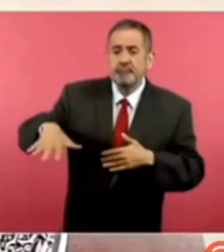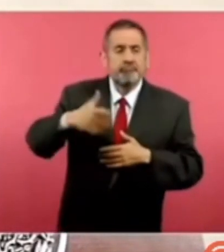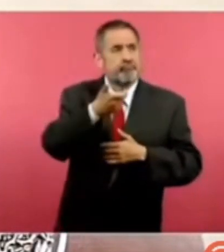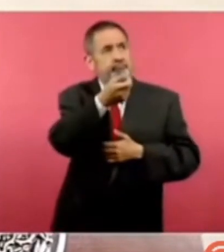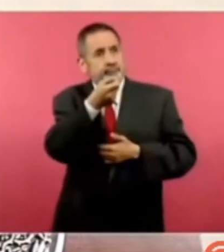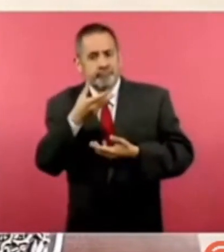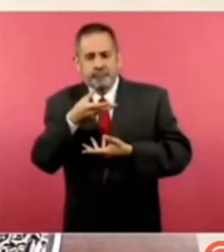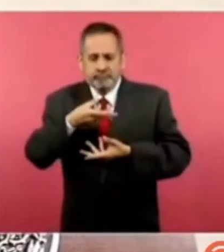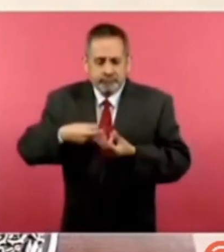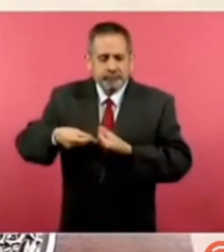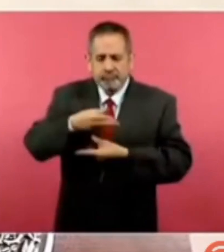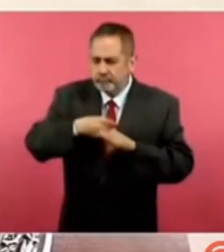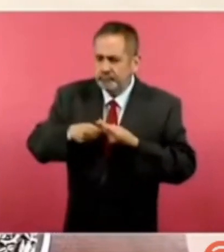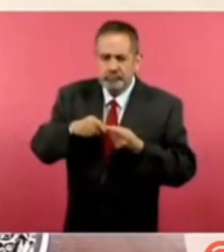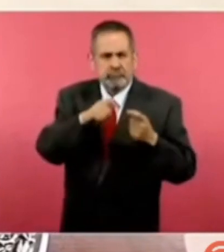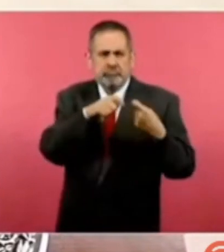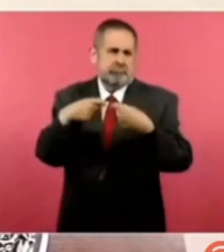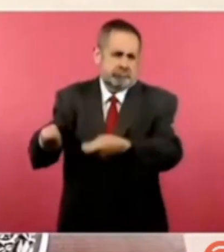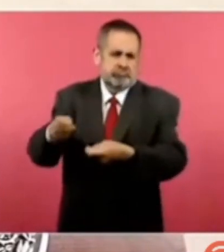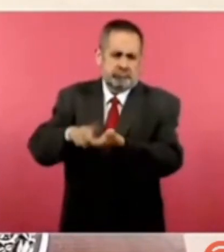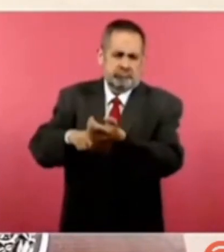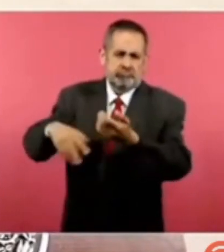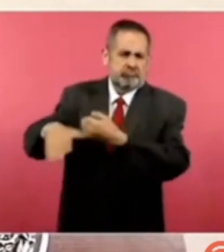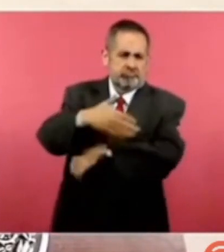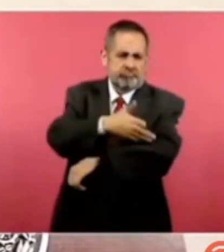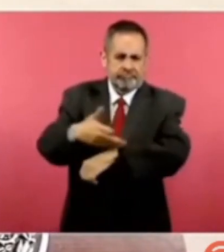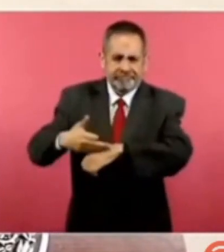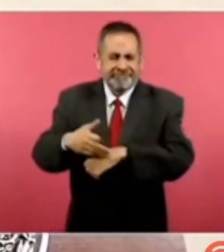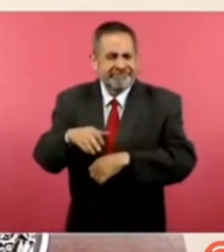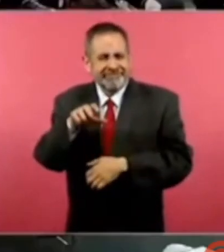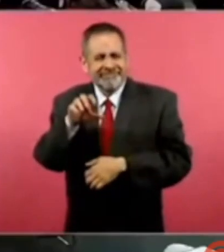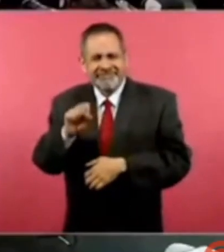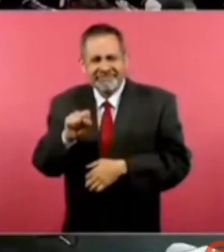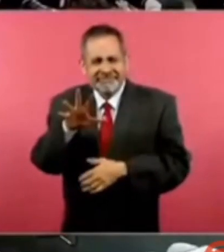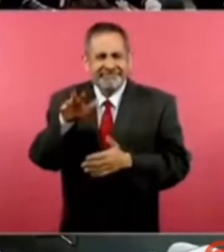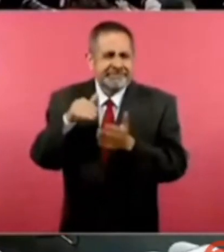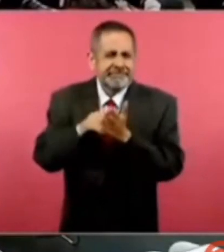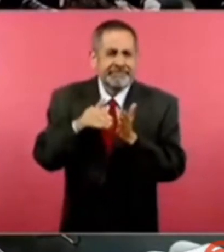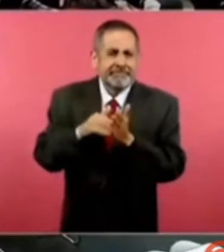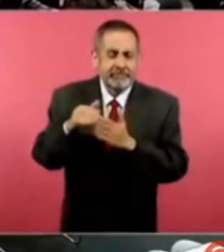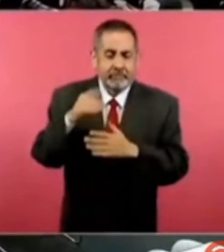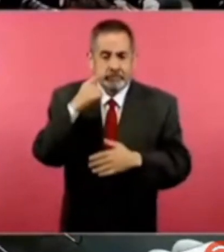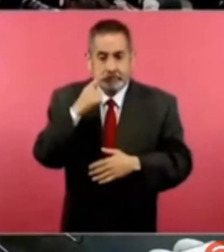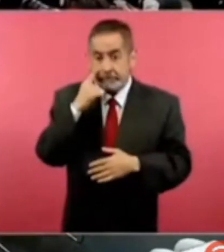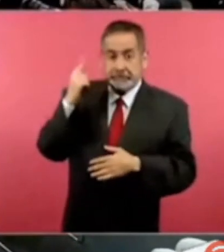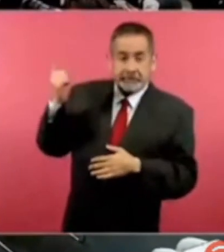en remesas para sus familiares, más de 60 mil millones